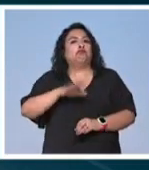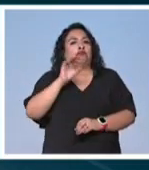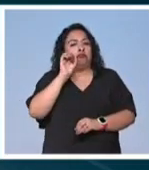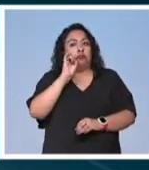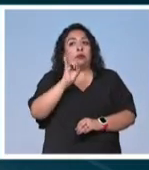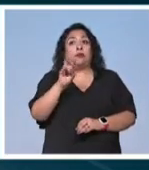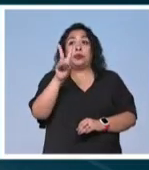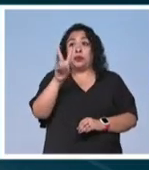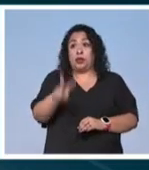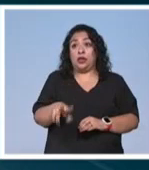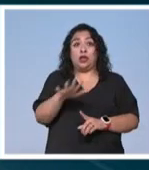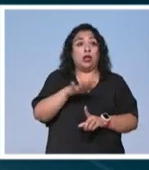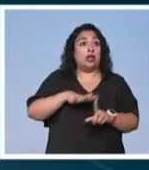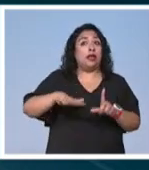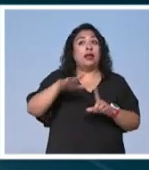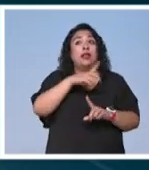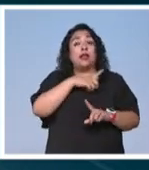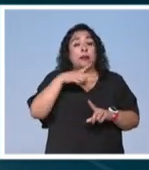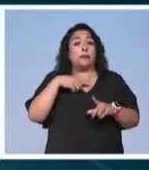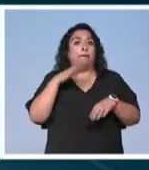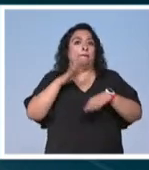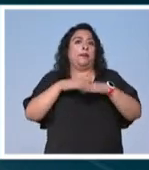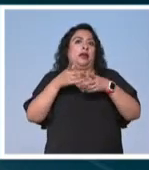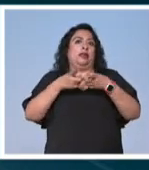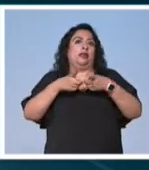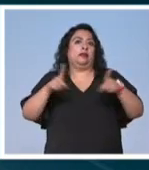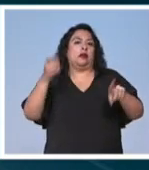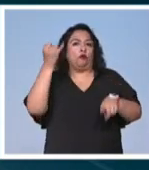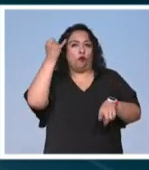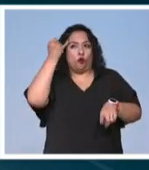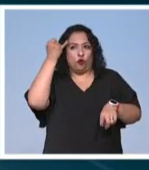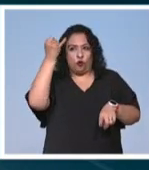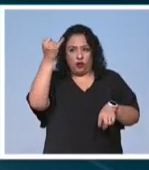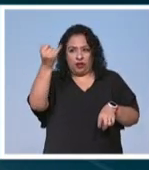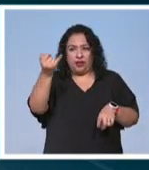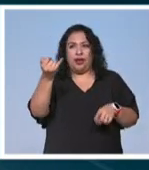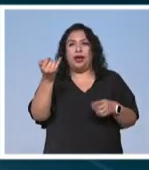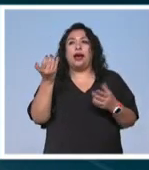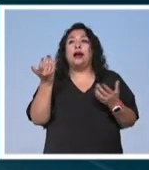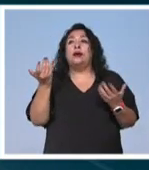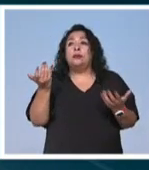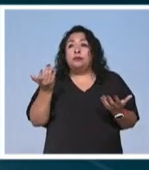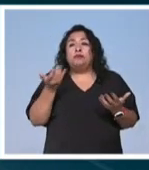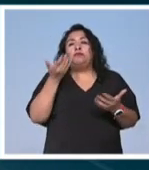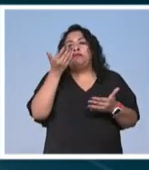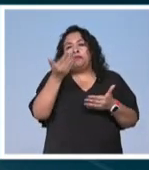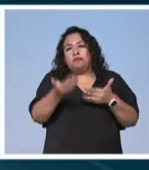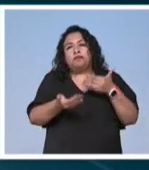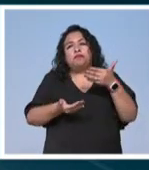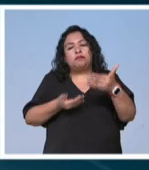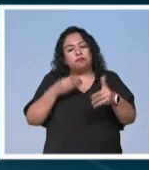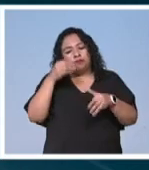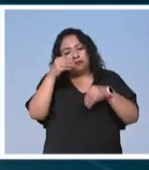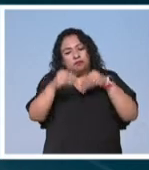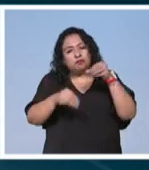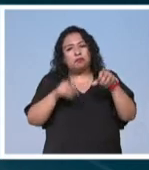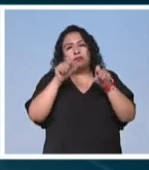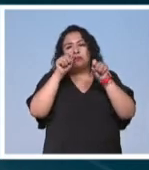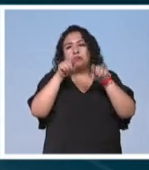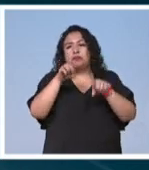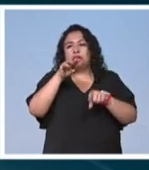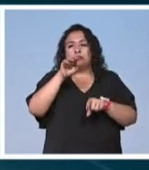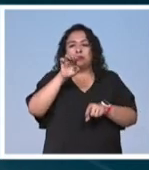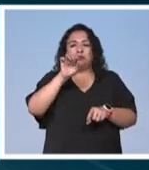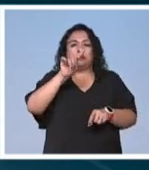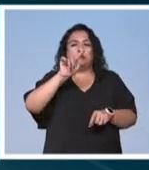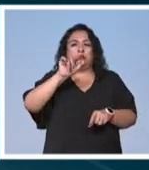¿no? Realmente es un espacio que tenemos que desarrollar más. Nuestra idea es ir construyendo en ese metaverso